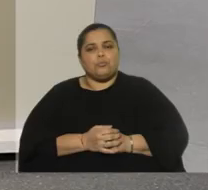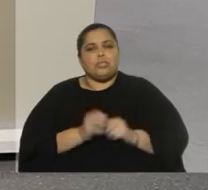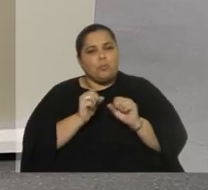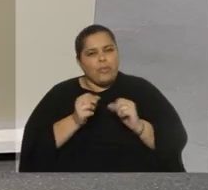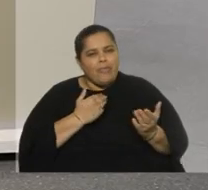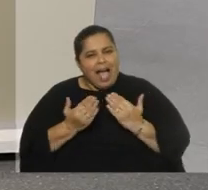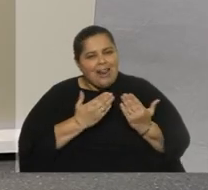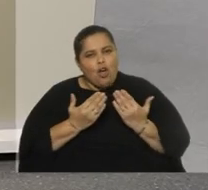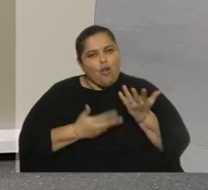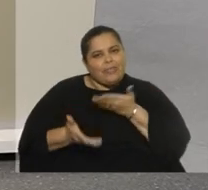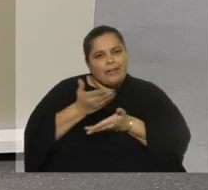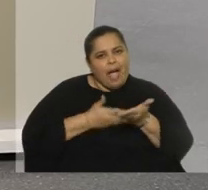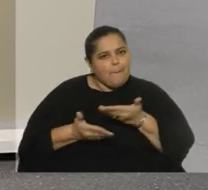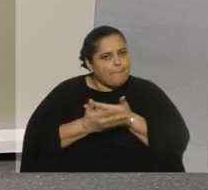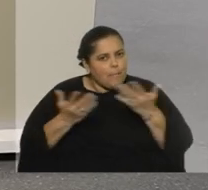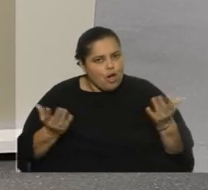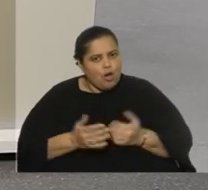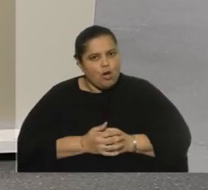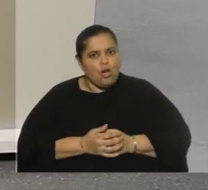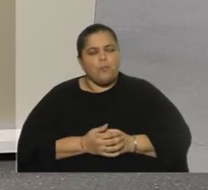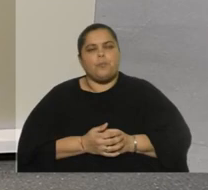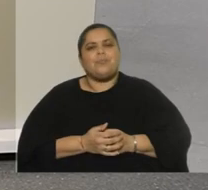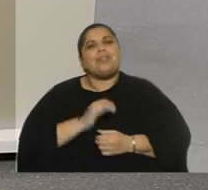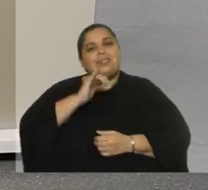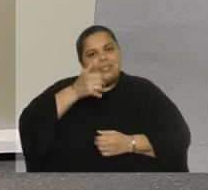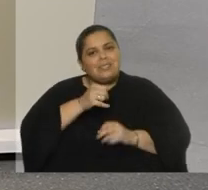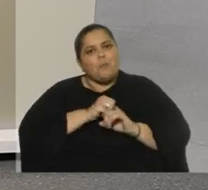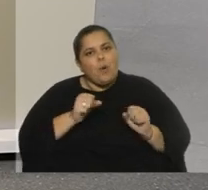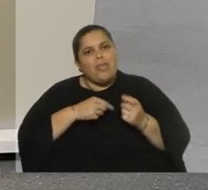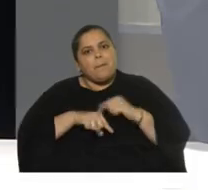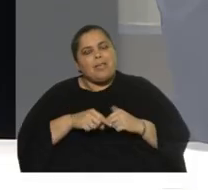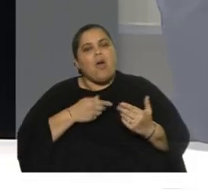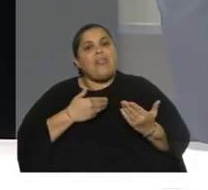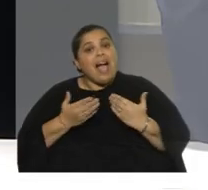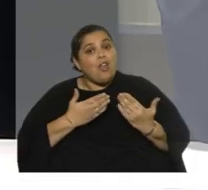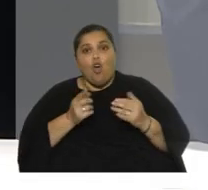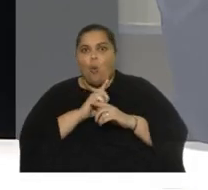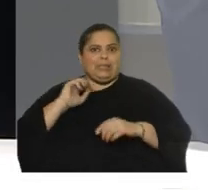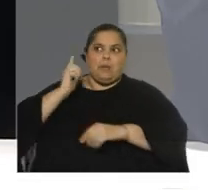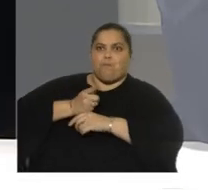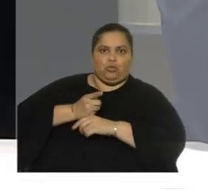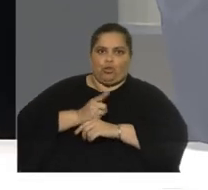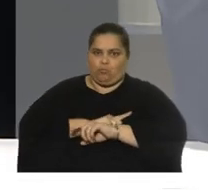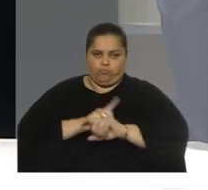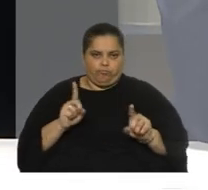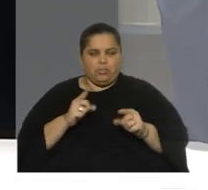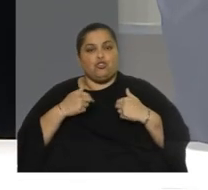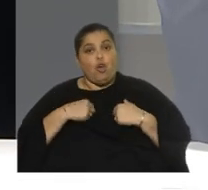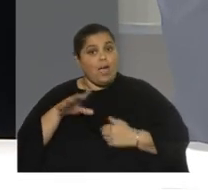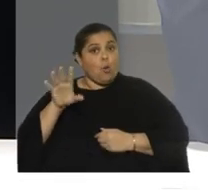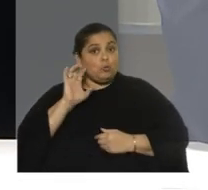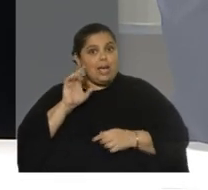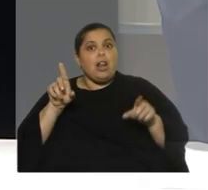intercambio se pueden cambiar cosas sí lo que pasa es que el diálogo no es imposición entonces yo escuché lo